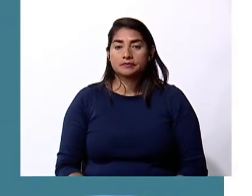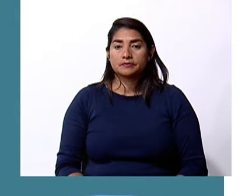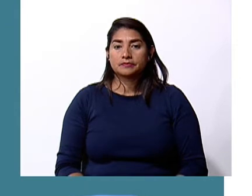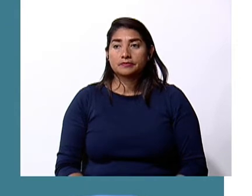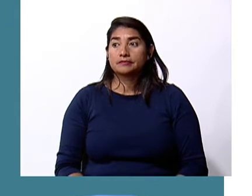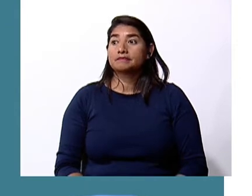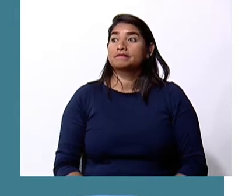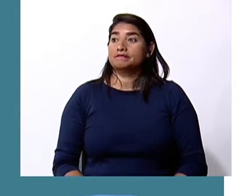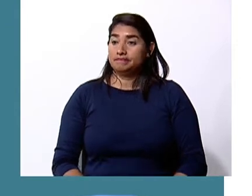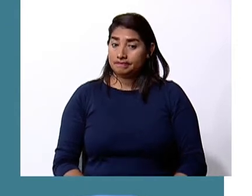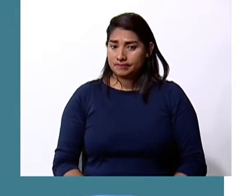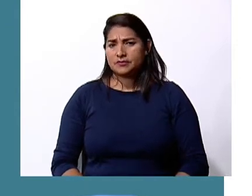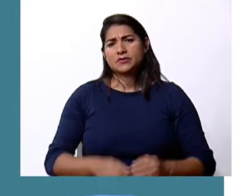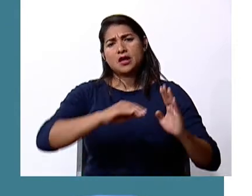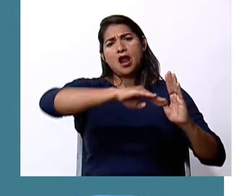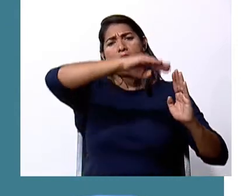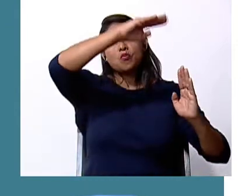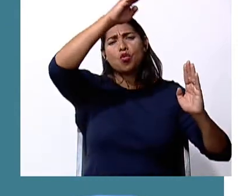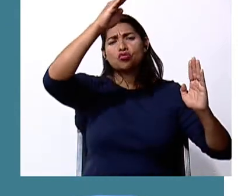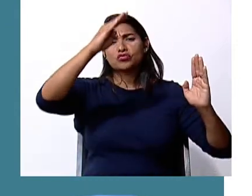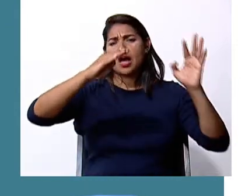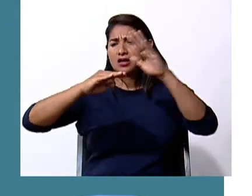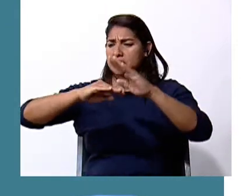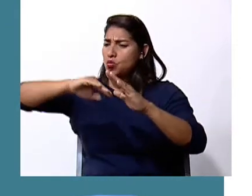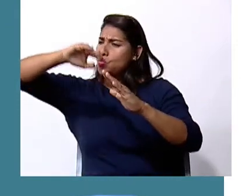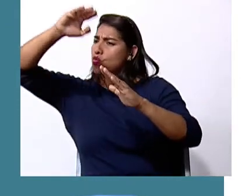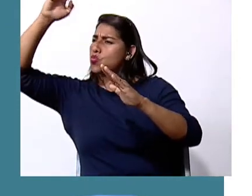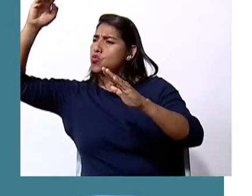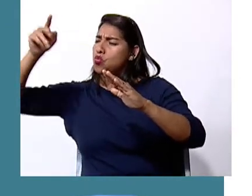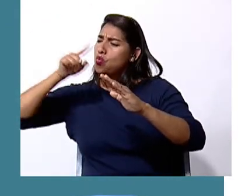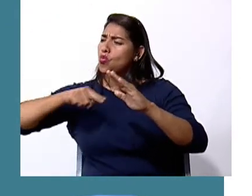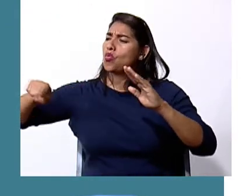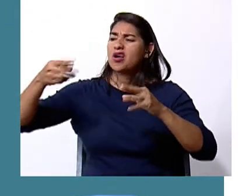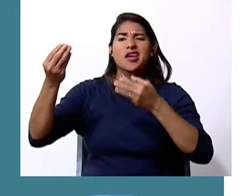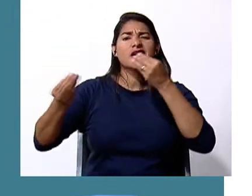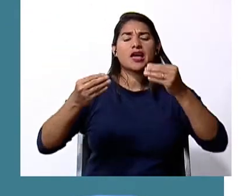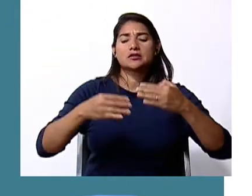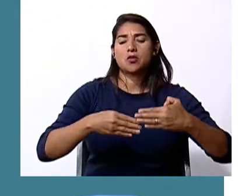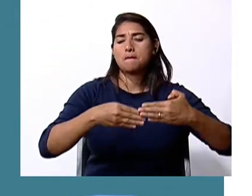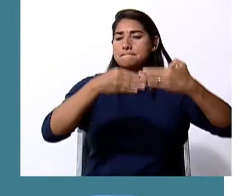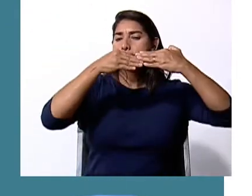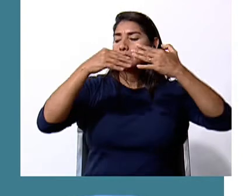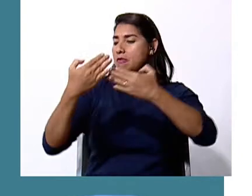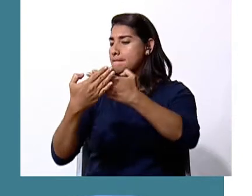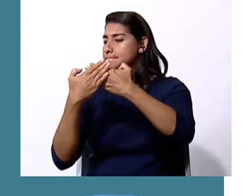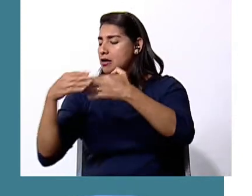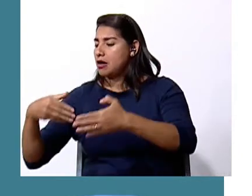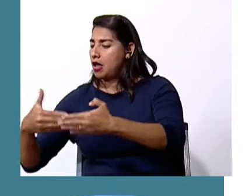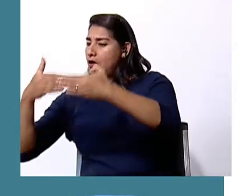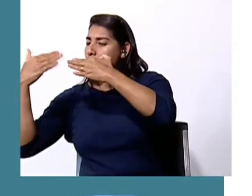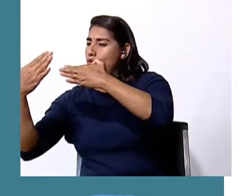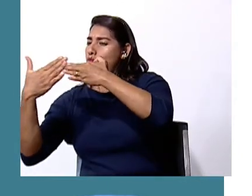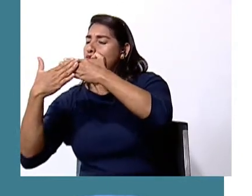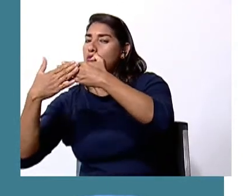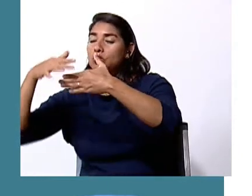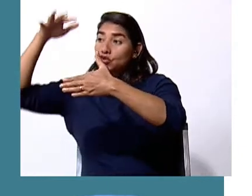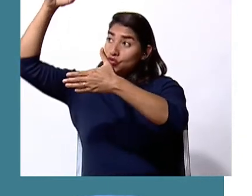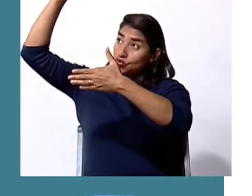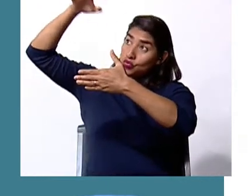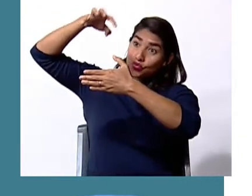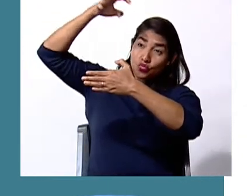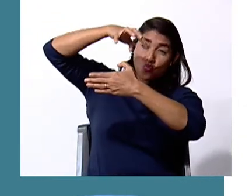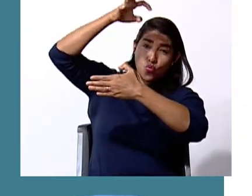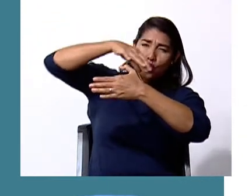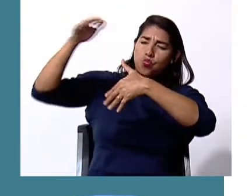Posición de las montañas Las montañas funcionan como una barrera que afecta la distribución de las lluvias y